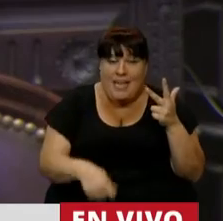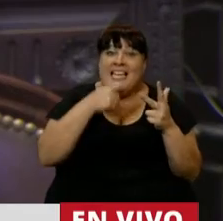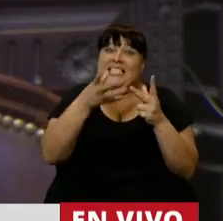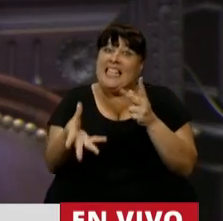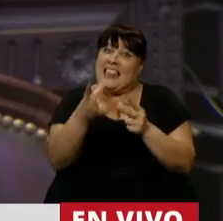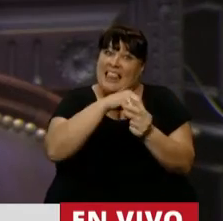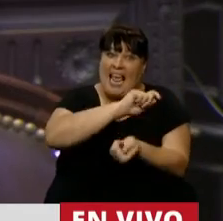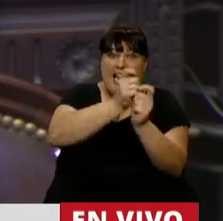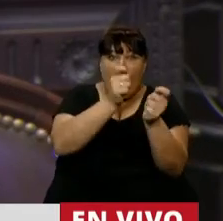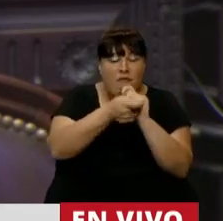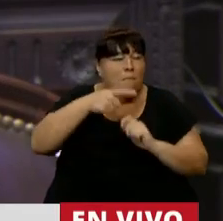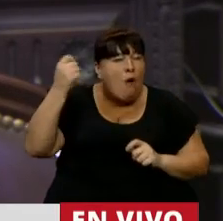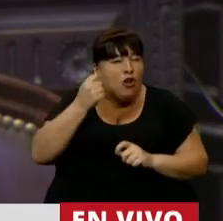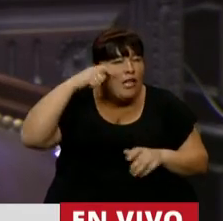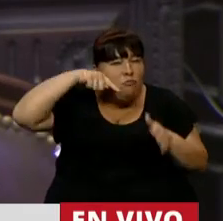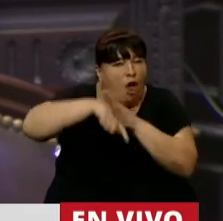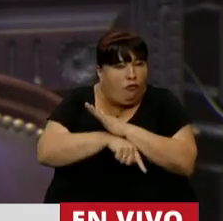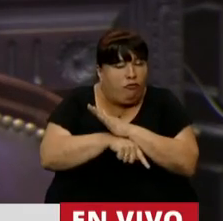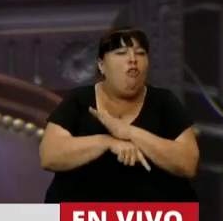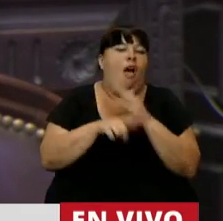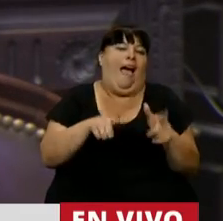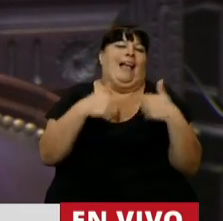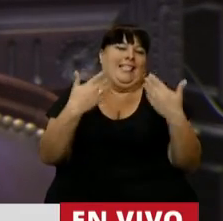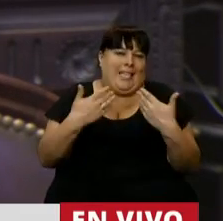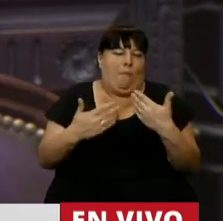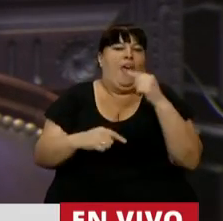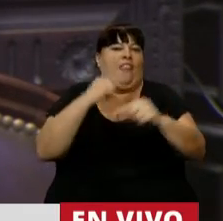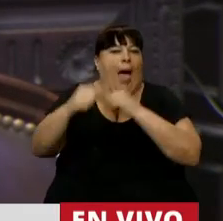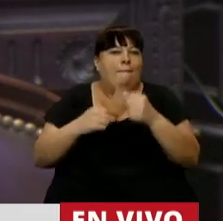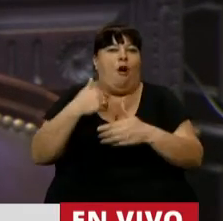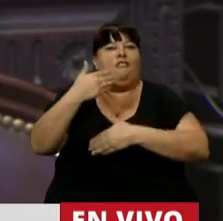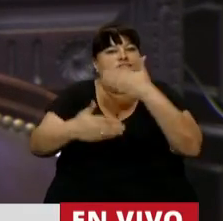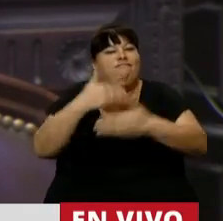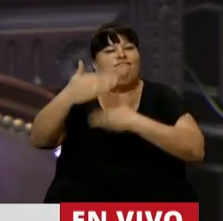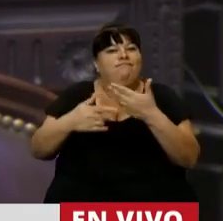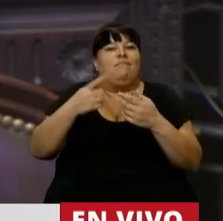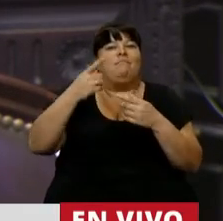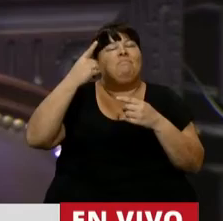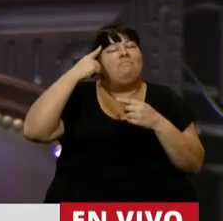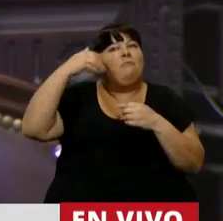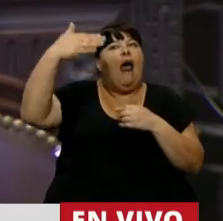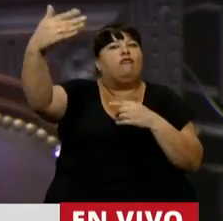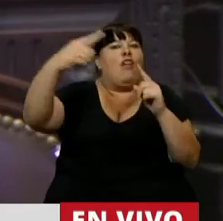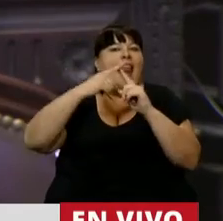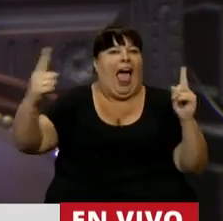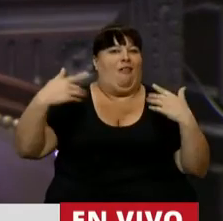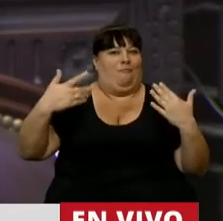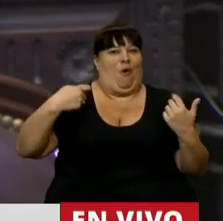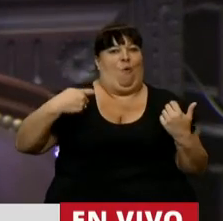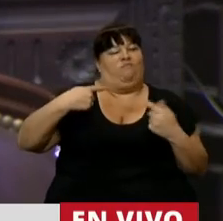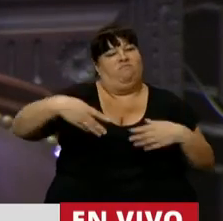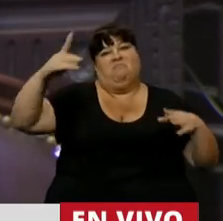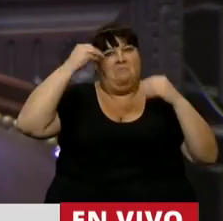incluimos estas reformas de fondo, vamos a poder entonces empezar a dar progresivamente sustentabilidad al sistema.